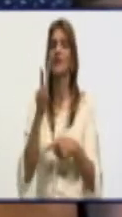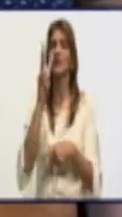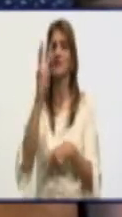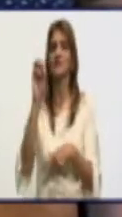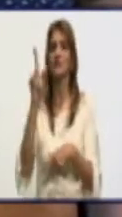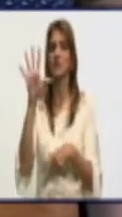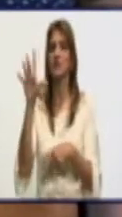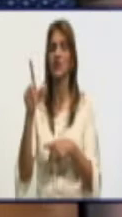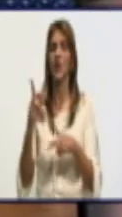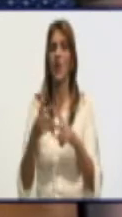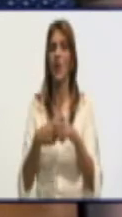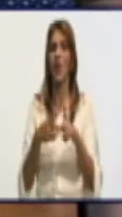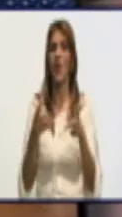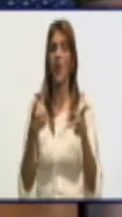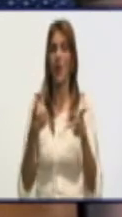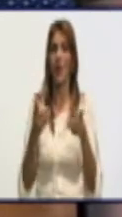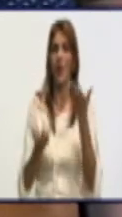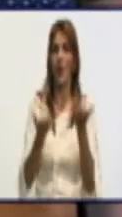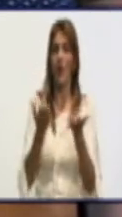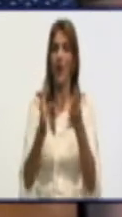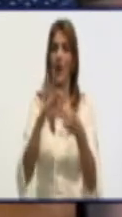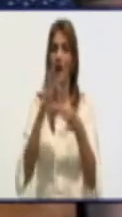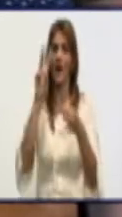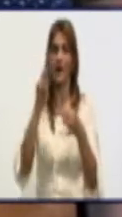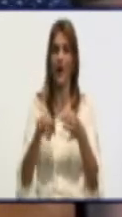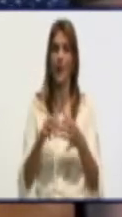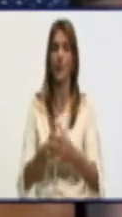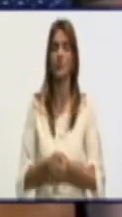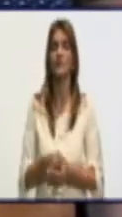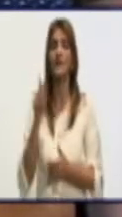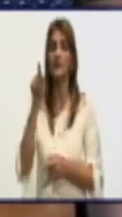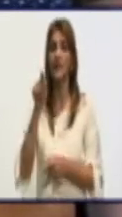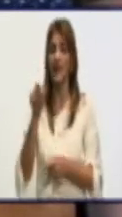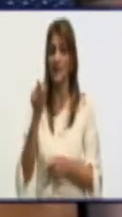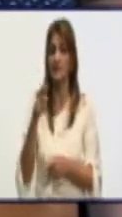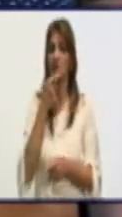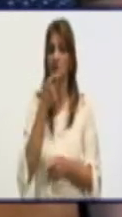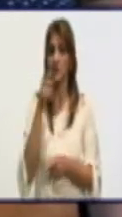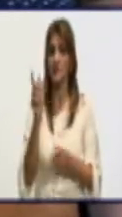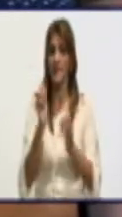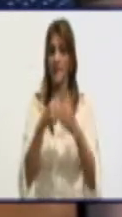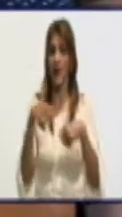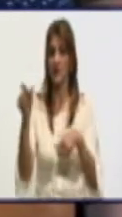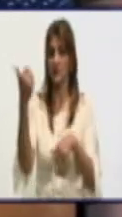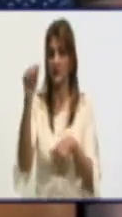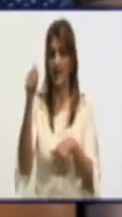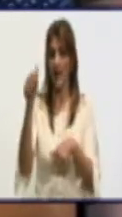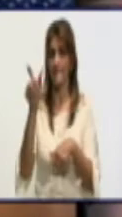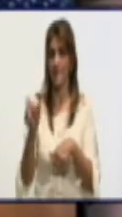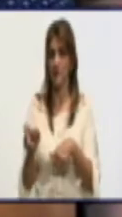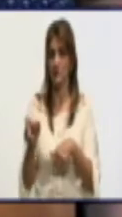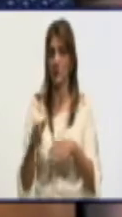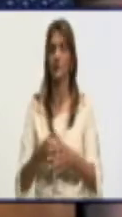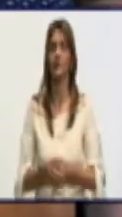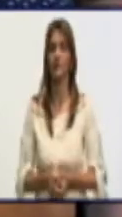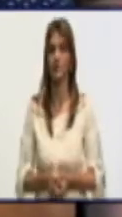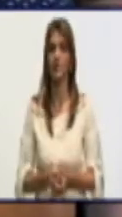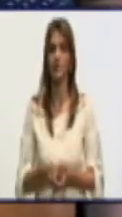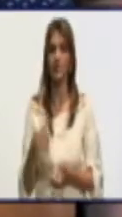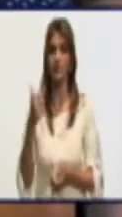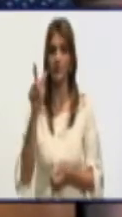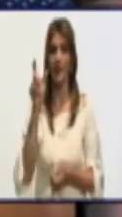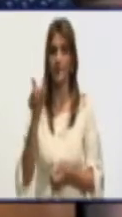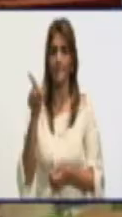la gaseñiga hoy de harina de maíz de 305 vale 13 pesos, y este vale 10 pesos a la población. Este vale 10 pesos. pesos.